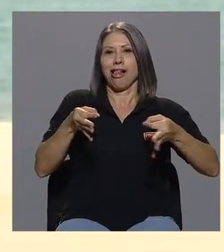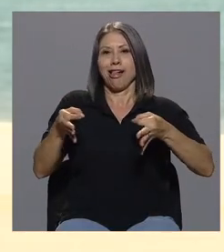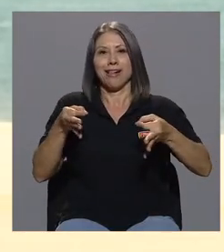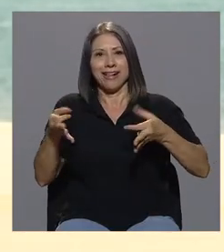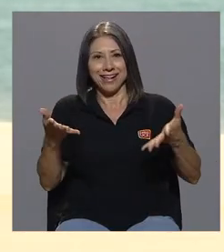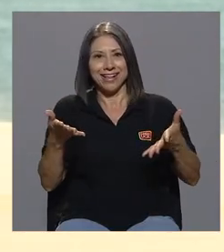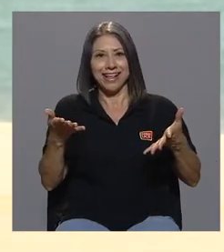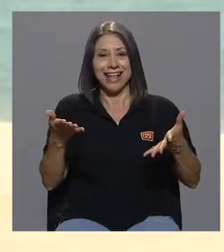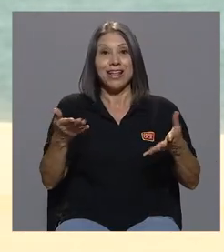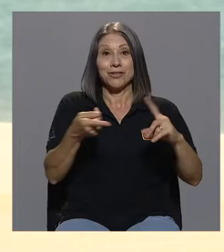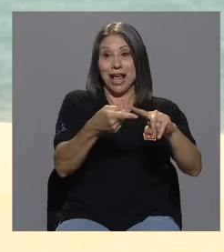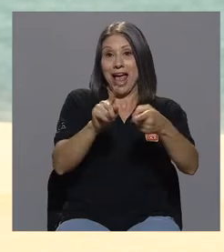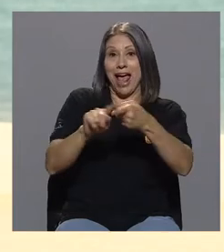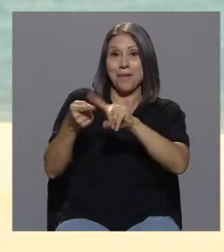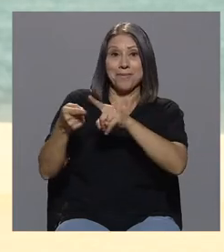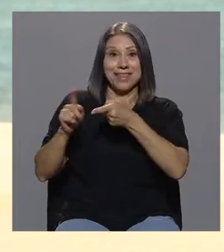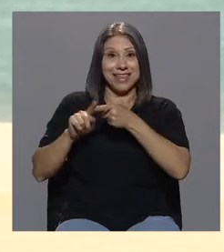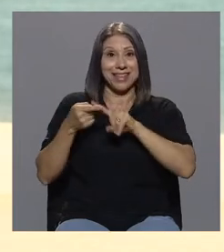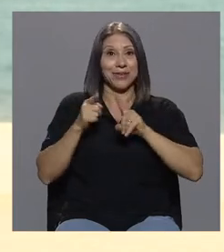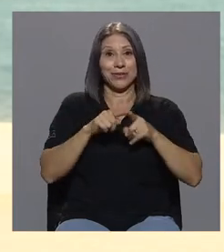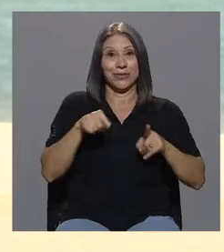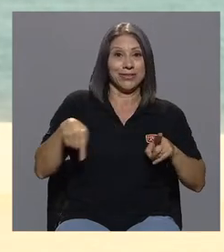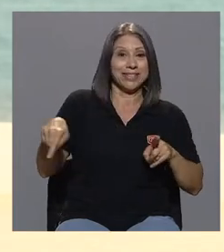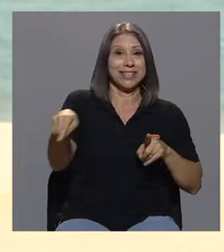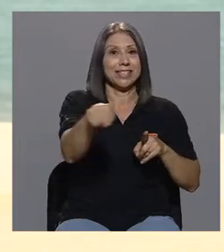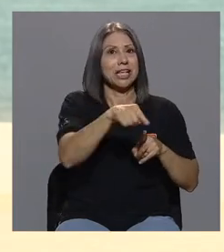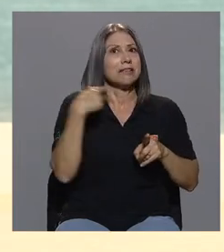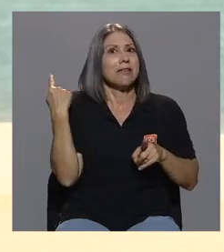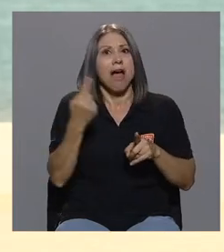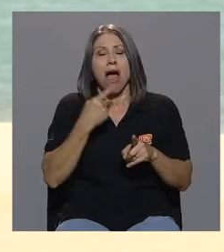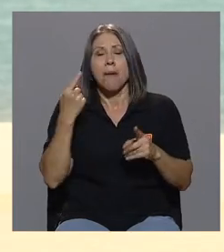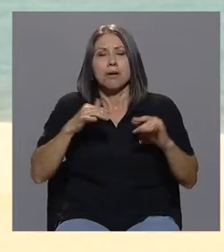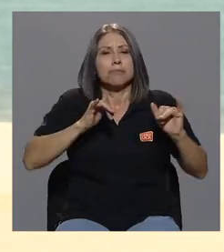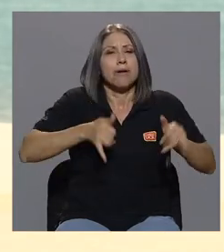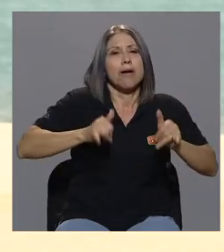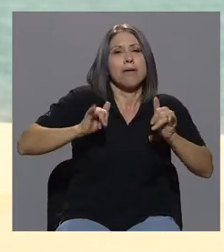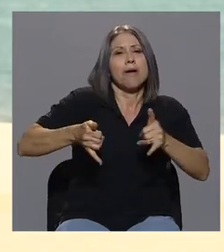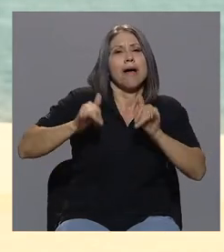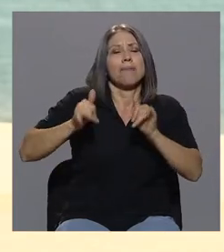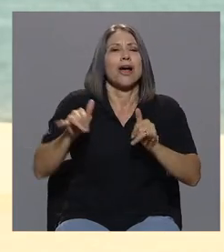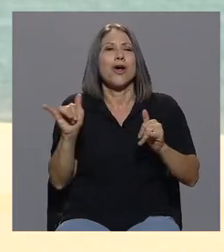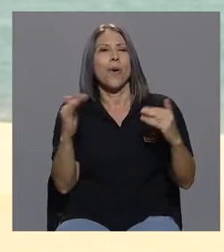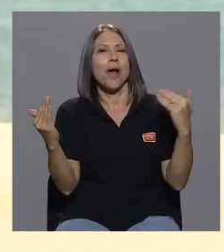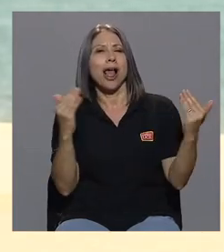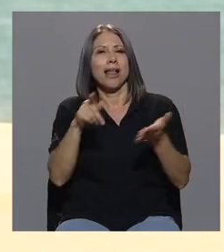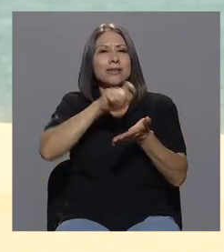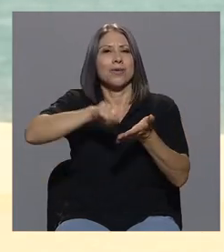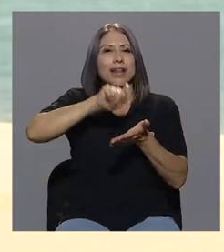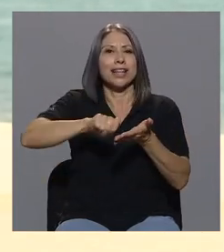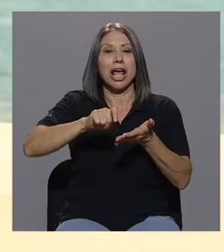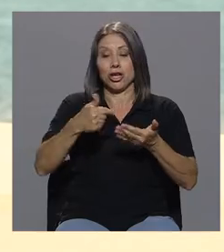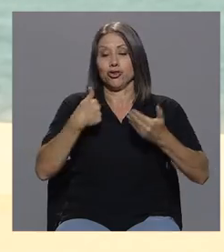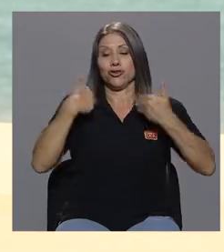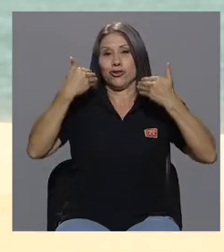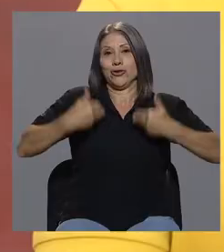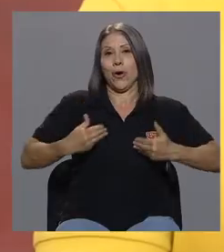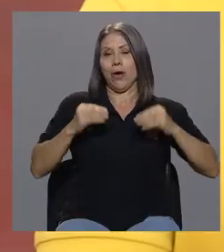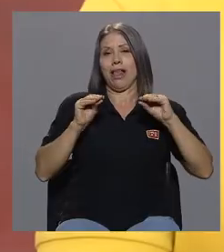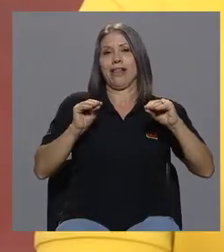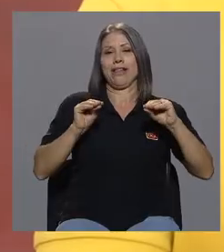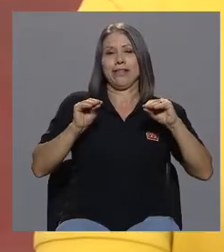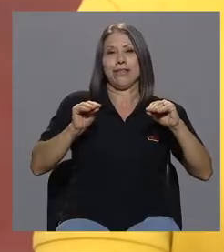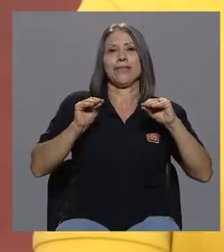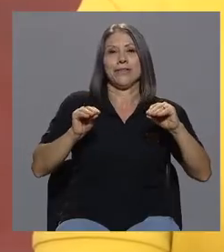los amiguitos de esa edad, a jugar, y entonces yo daba clases y era obvio que